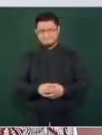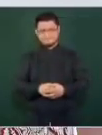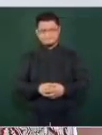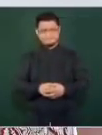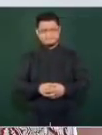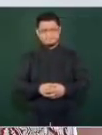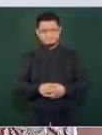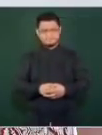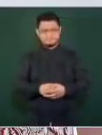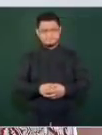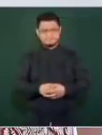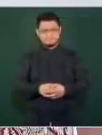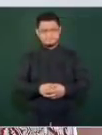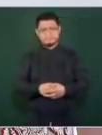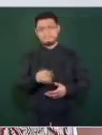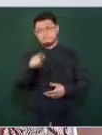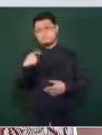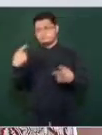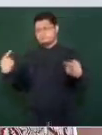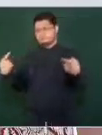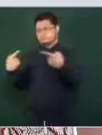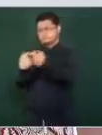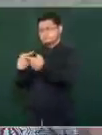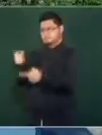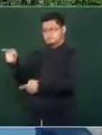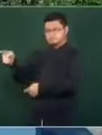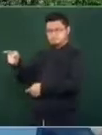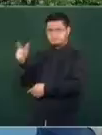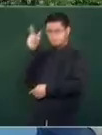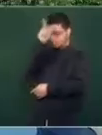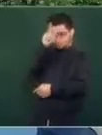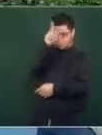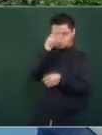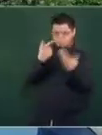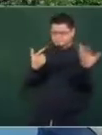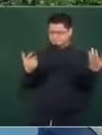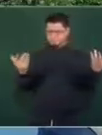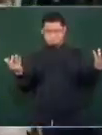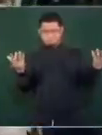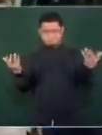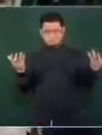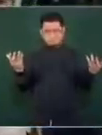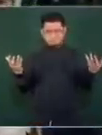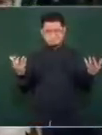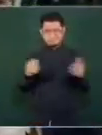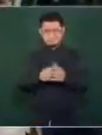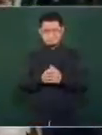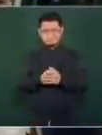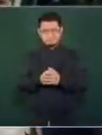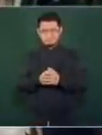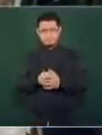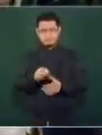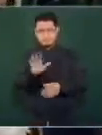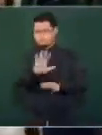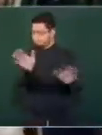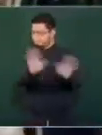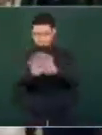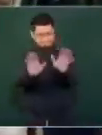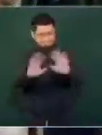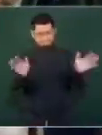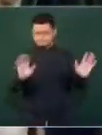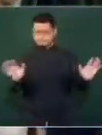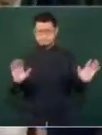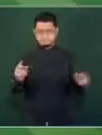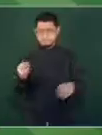Lo que no suena lógico suena metálico. ¿Advierte preocupación por parte de sectores en Estados Unidos por esta... Ninguna